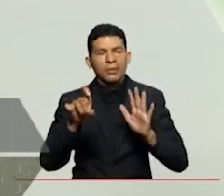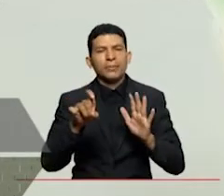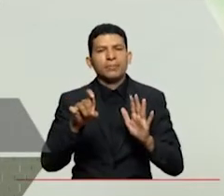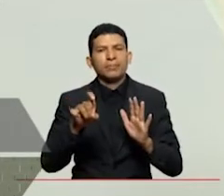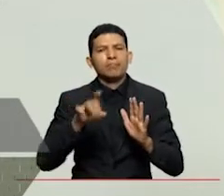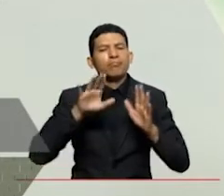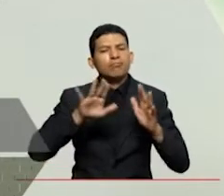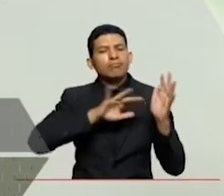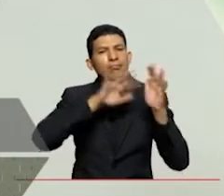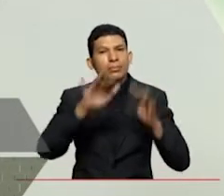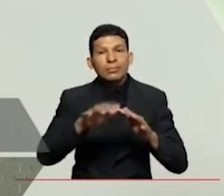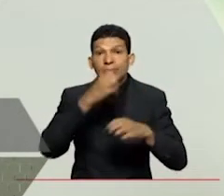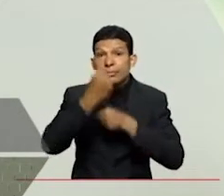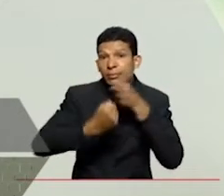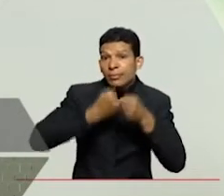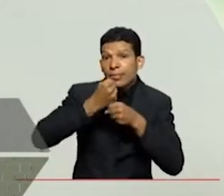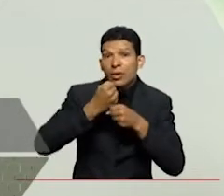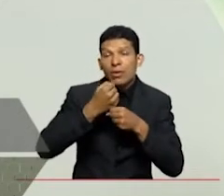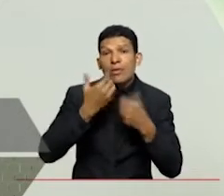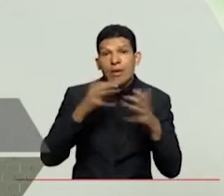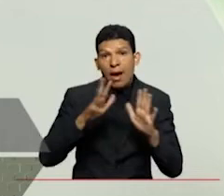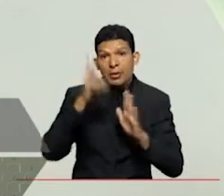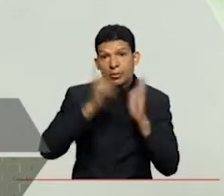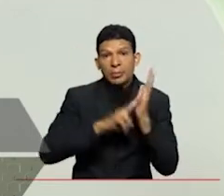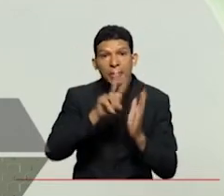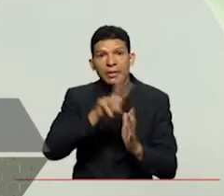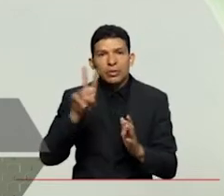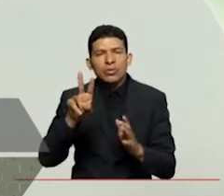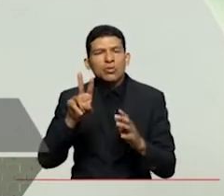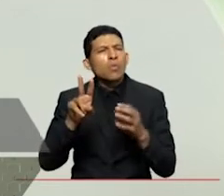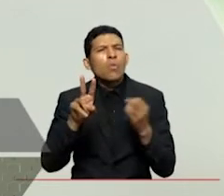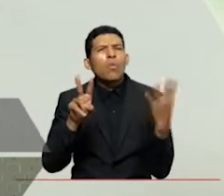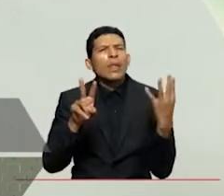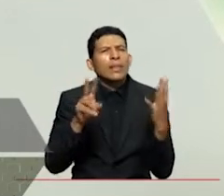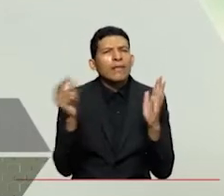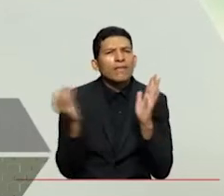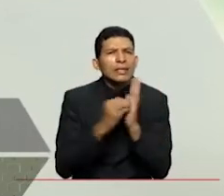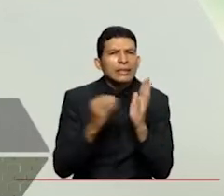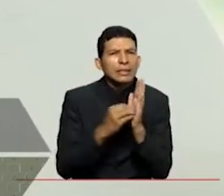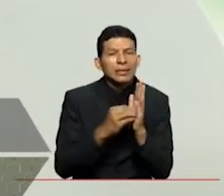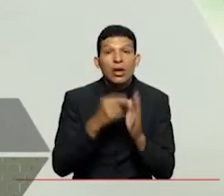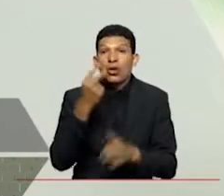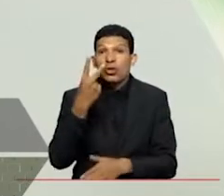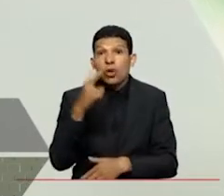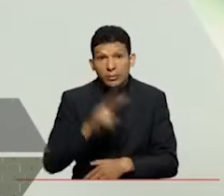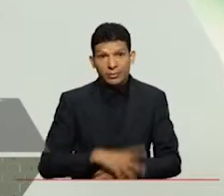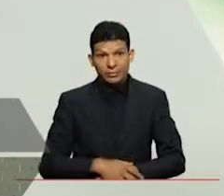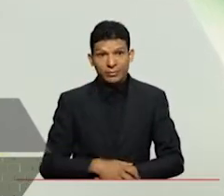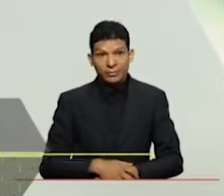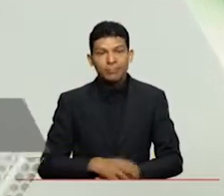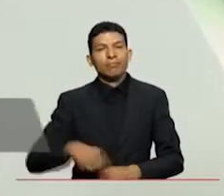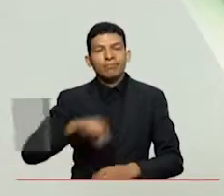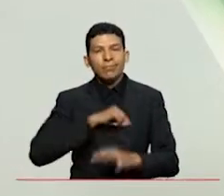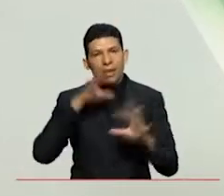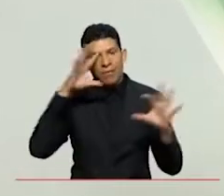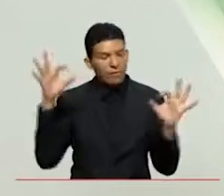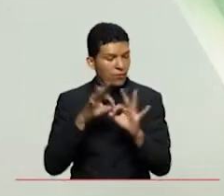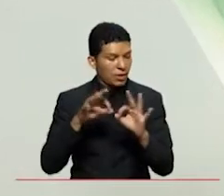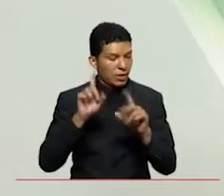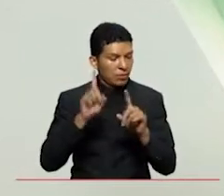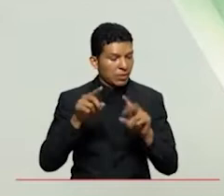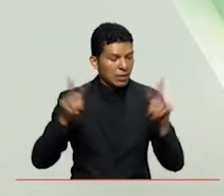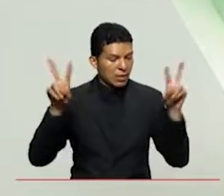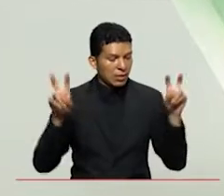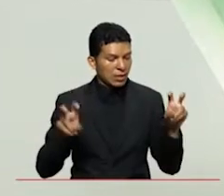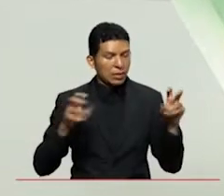este año ya es su versión número 12 y que lo hemos focalizado siempre a tratar un tema en el que sea muy